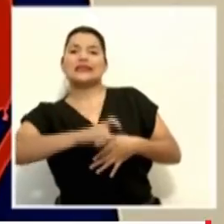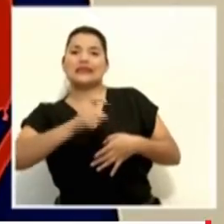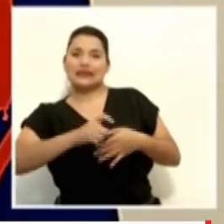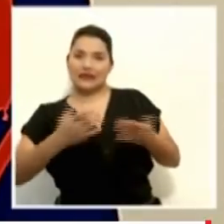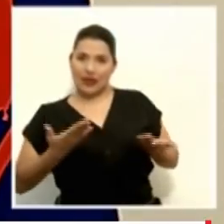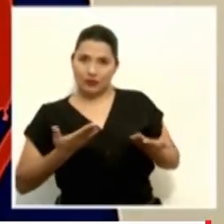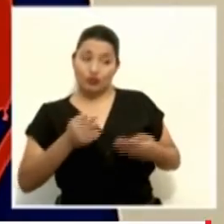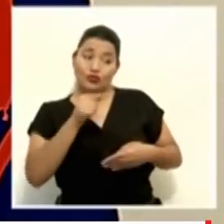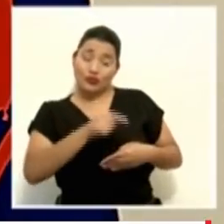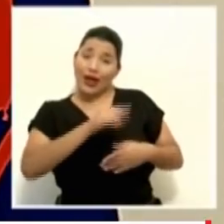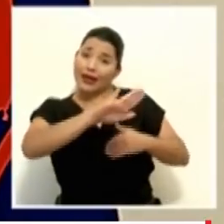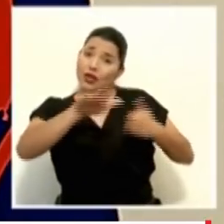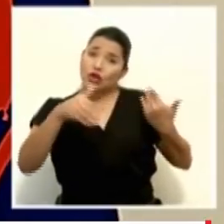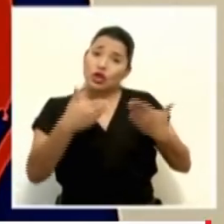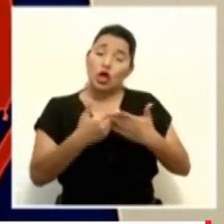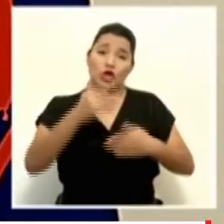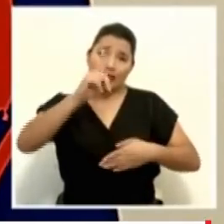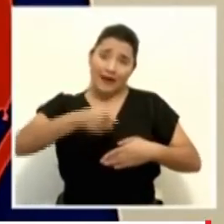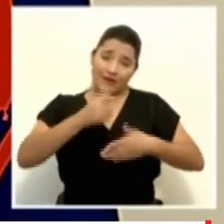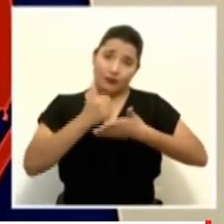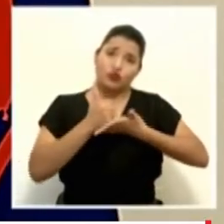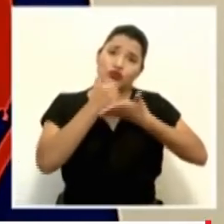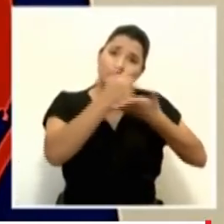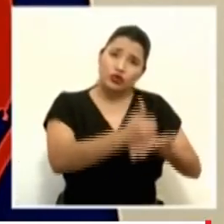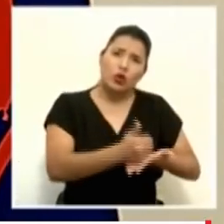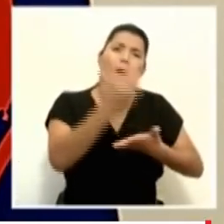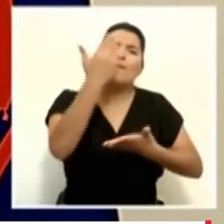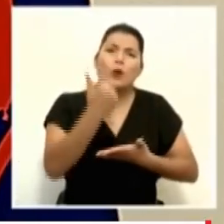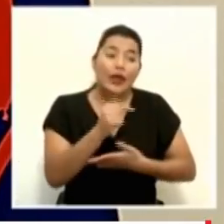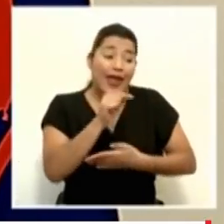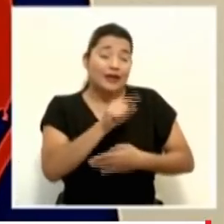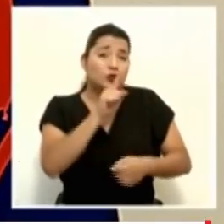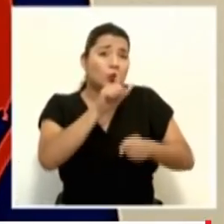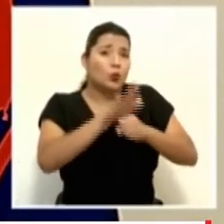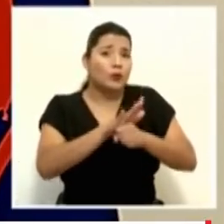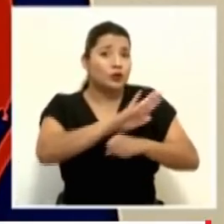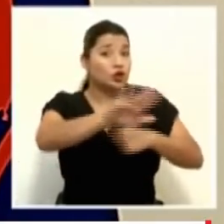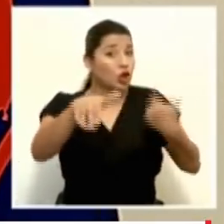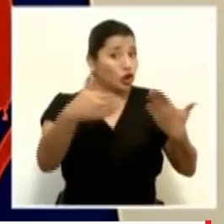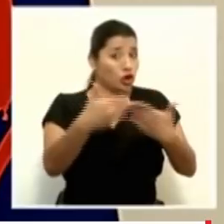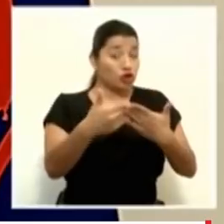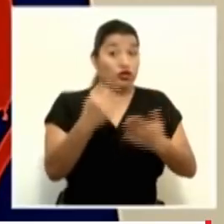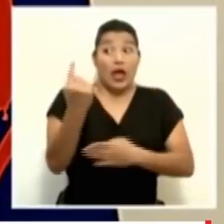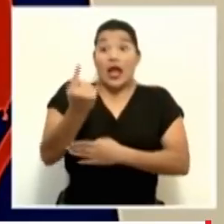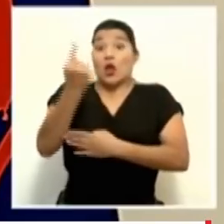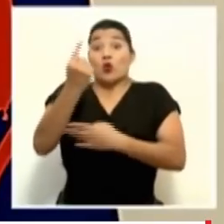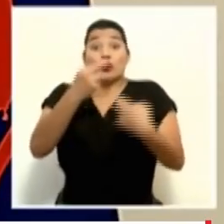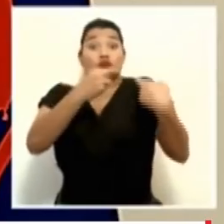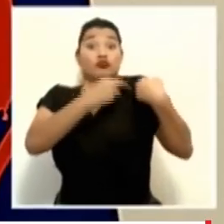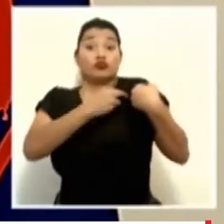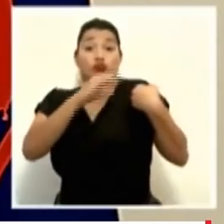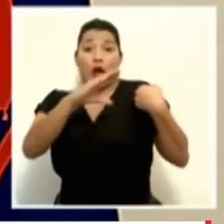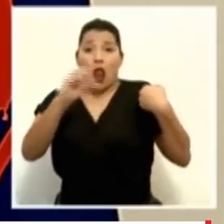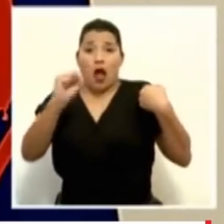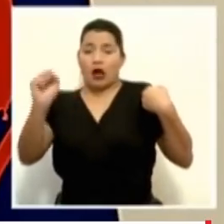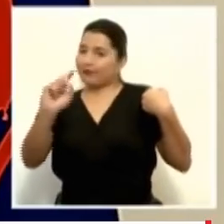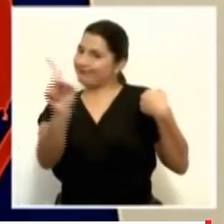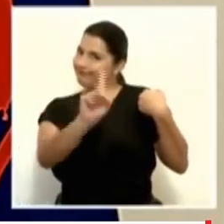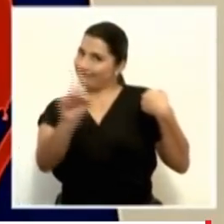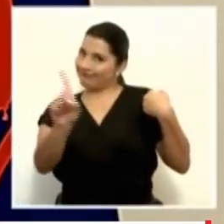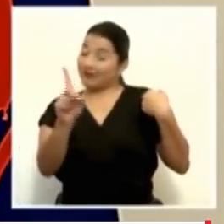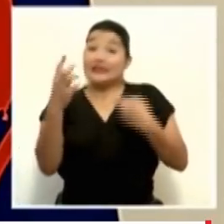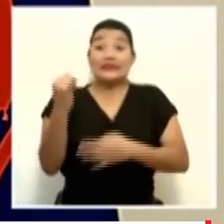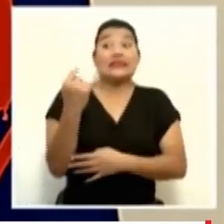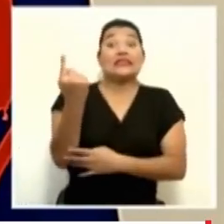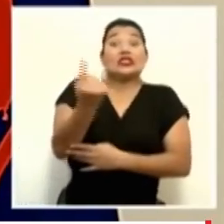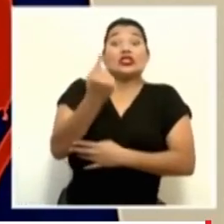todos contribuir porque esto es una lucha de todos. No es solo de la caja si fuera solo de la caja y esperamos que la